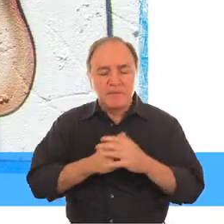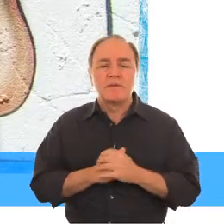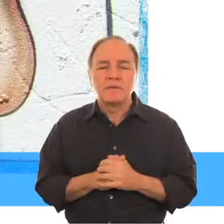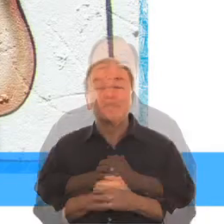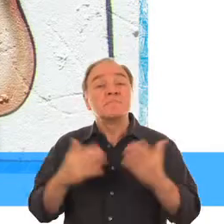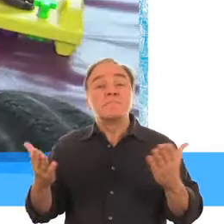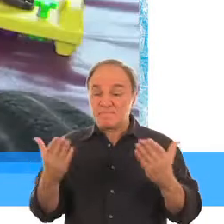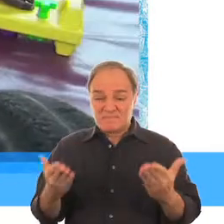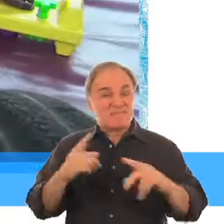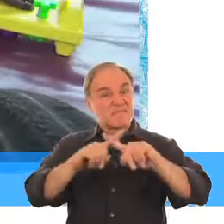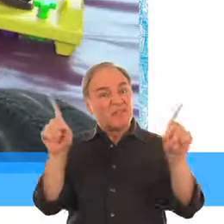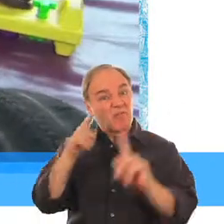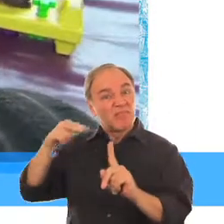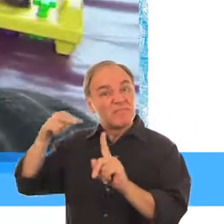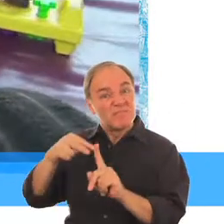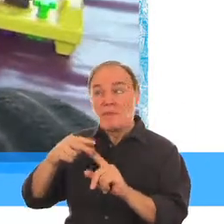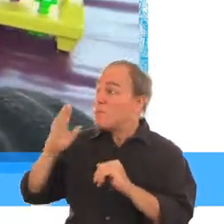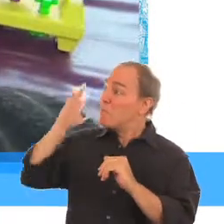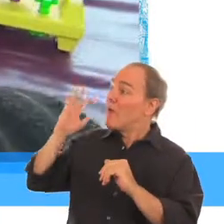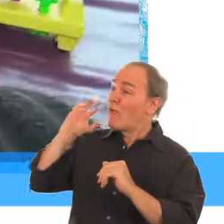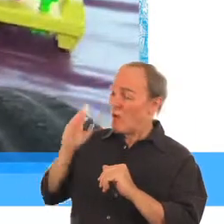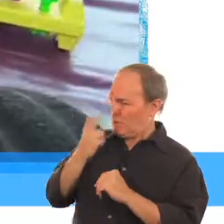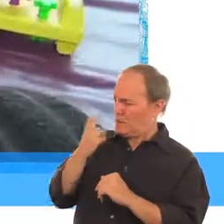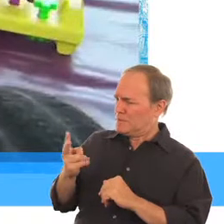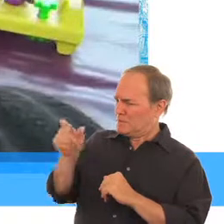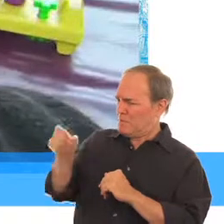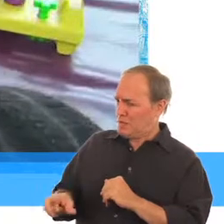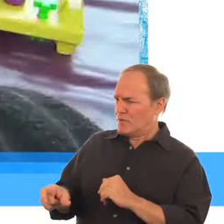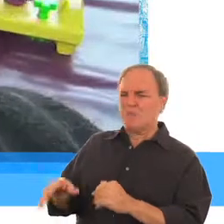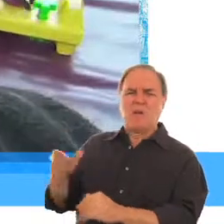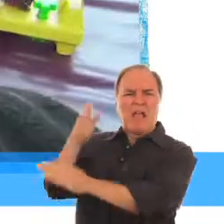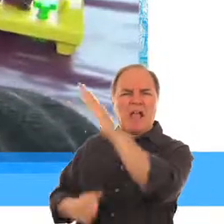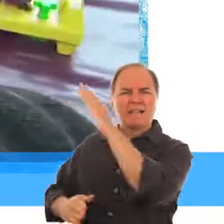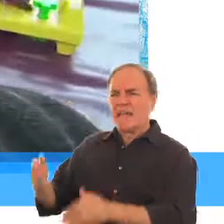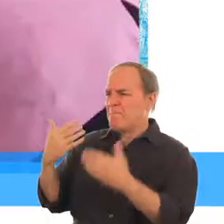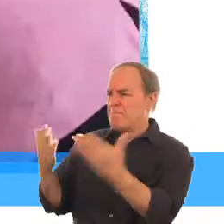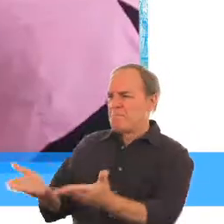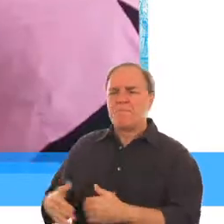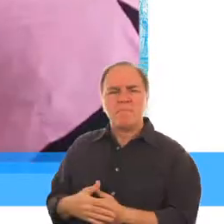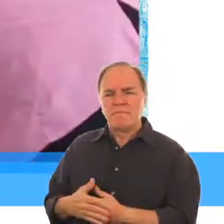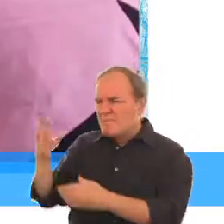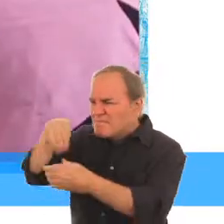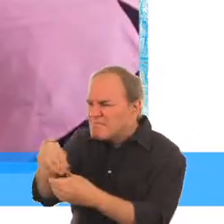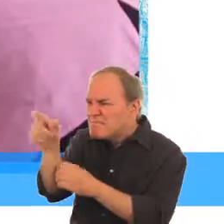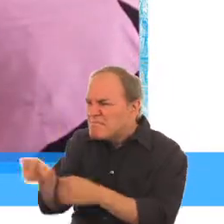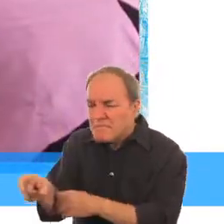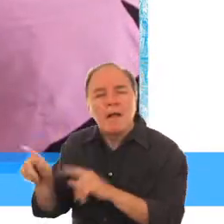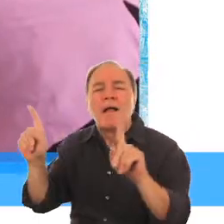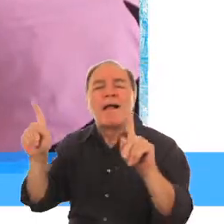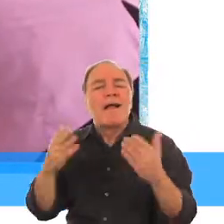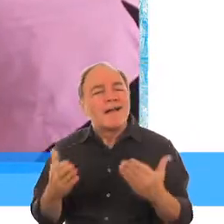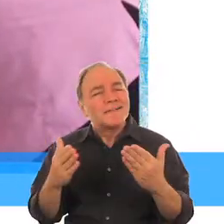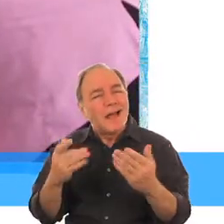se ve, como hace algunos años, como una característica o minusvalía intrínseca de la persona, sino como algo que